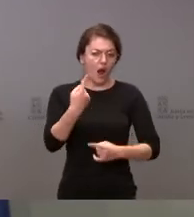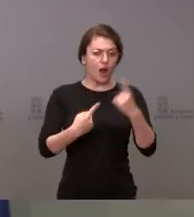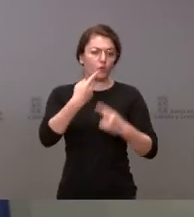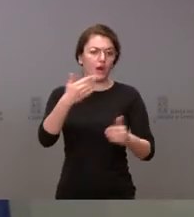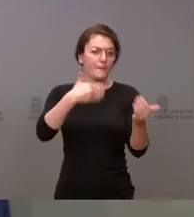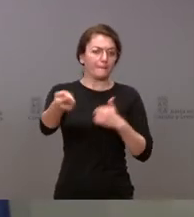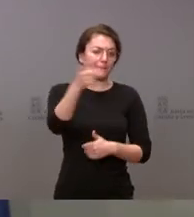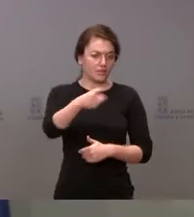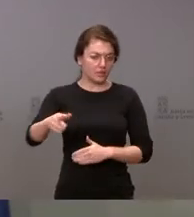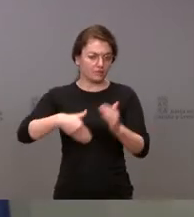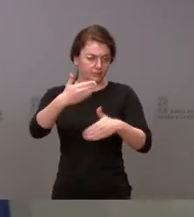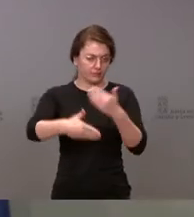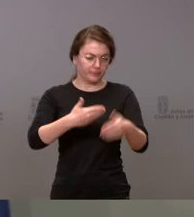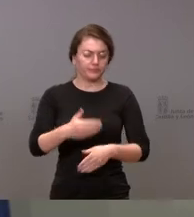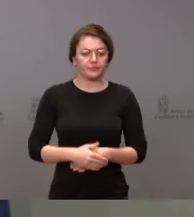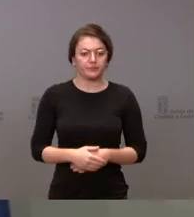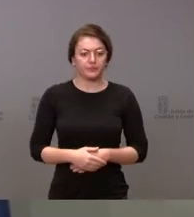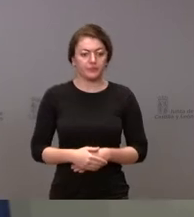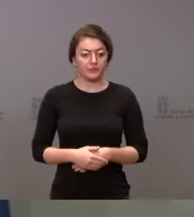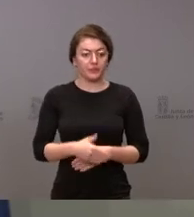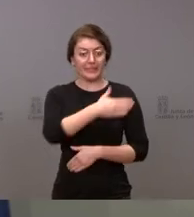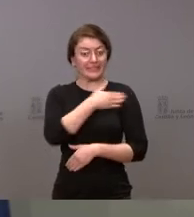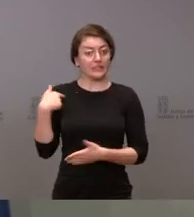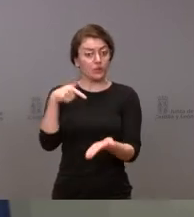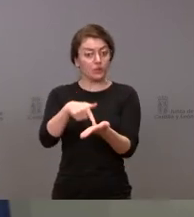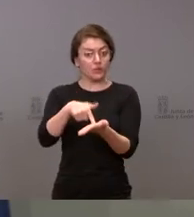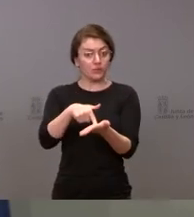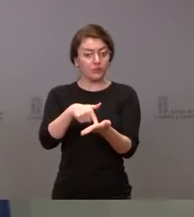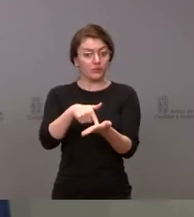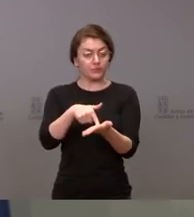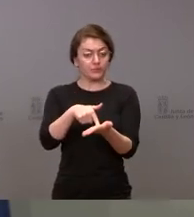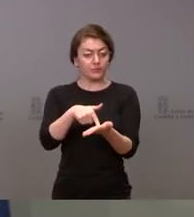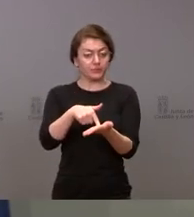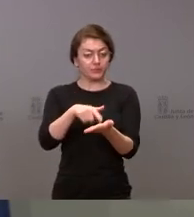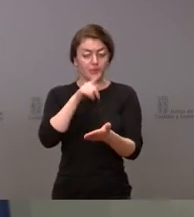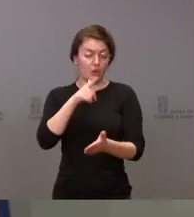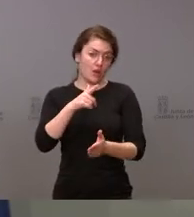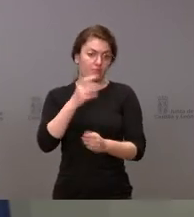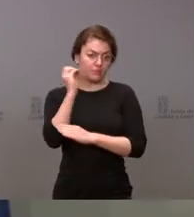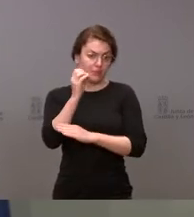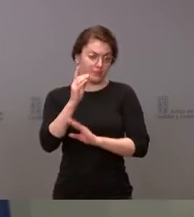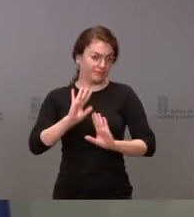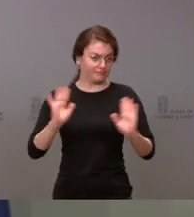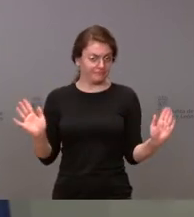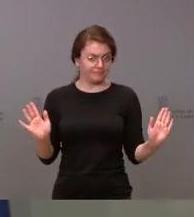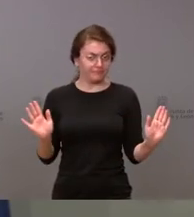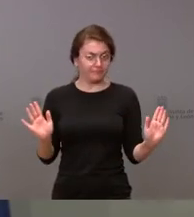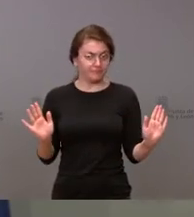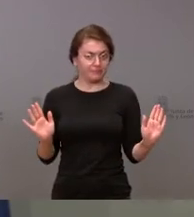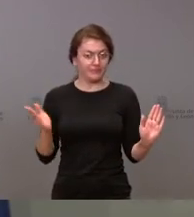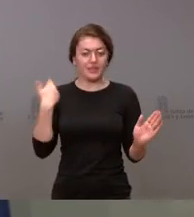meses. Y es cuanto quería señalarles en esta primera intervención y me pongo a su